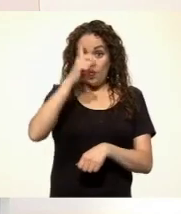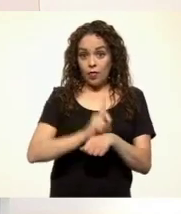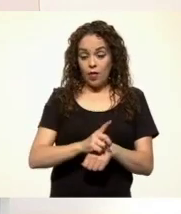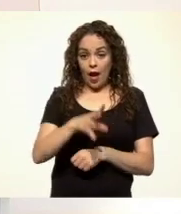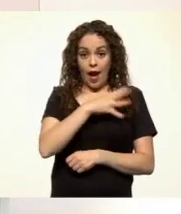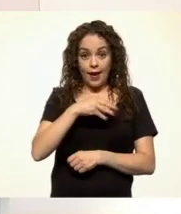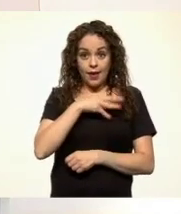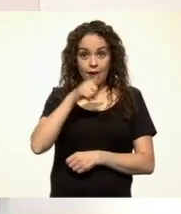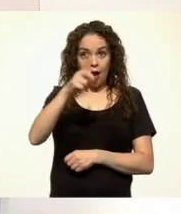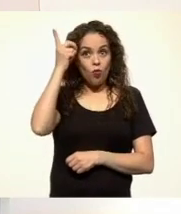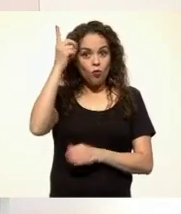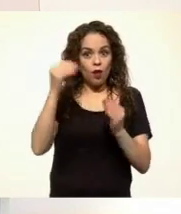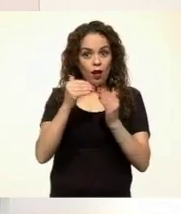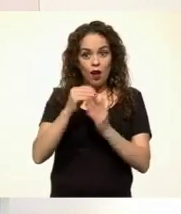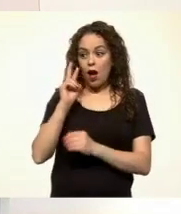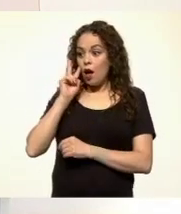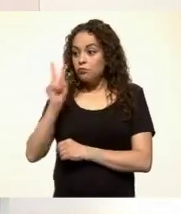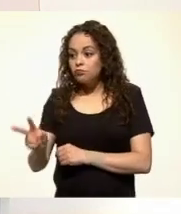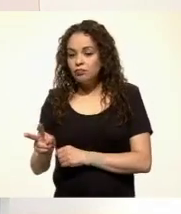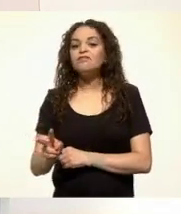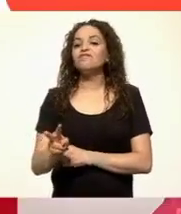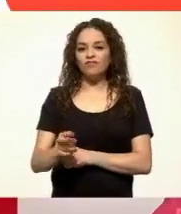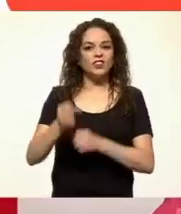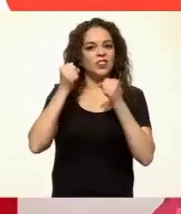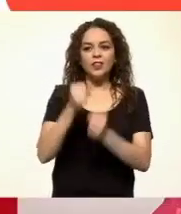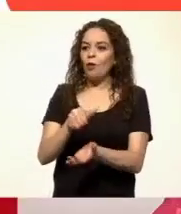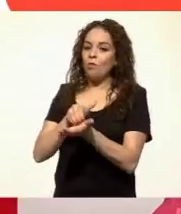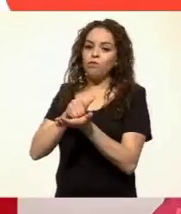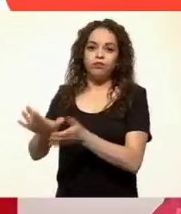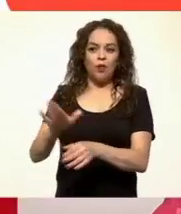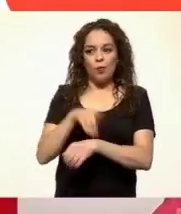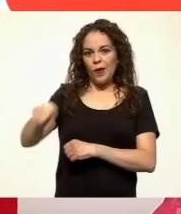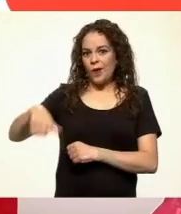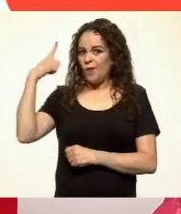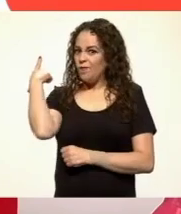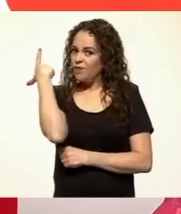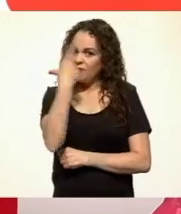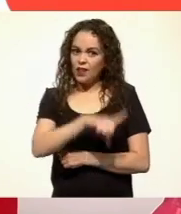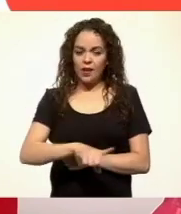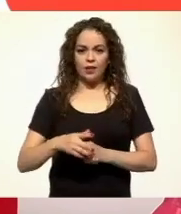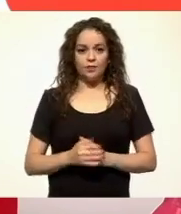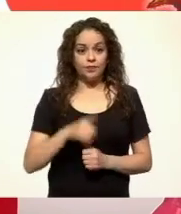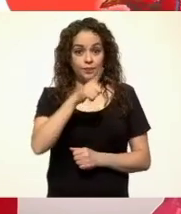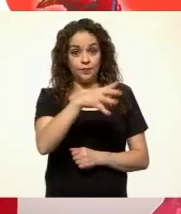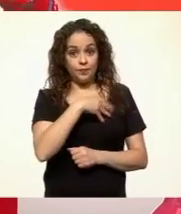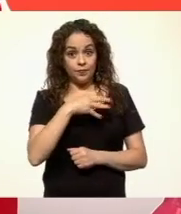encontraba con ella, la correría por fea. Esa hija era Chaxiritsip,